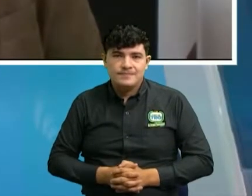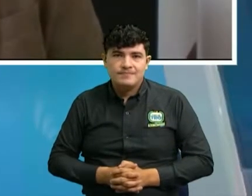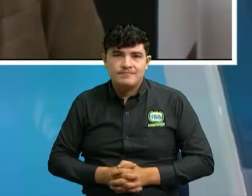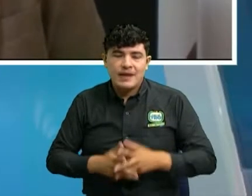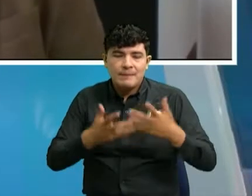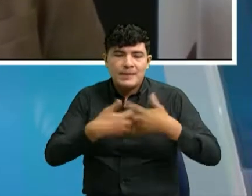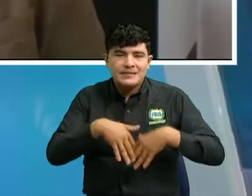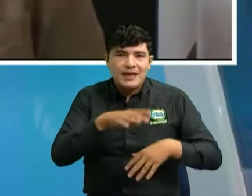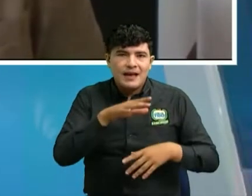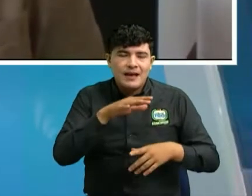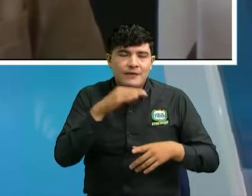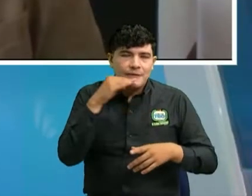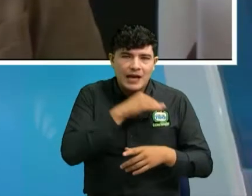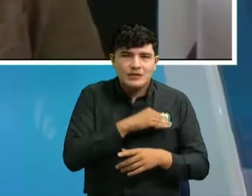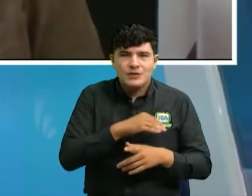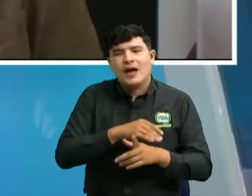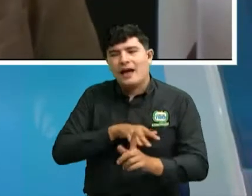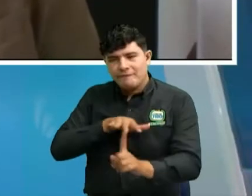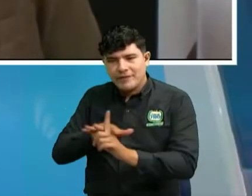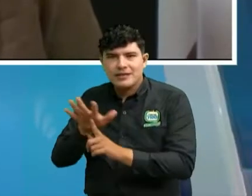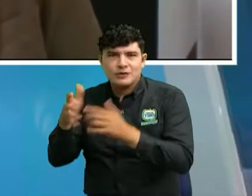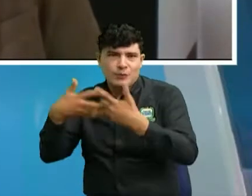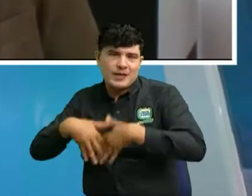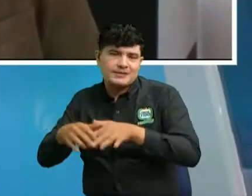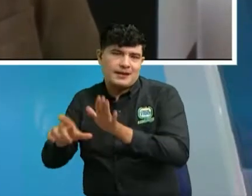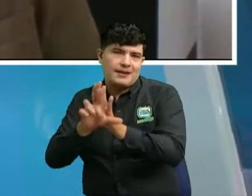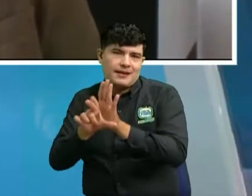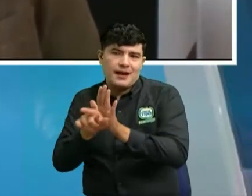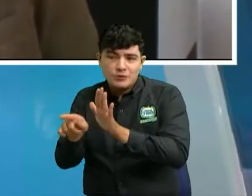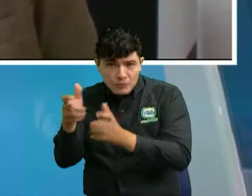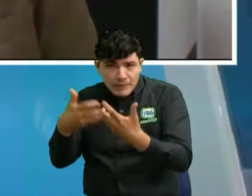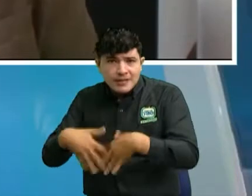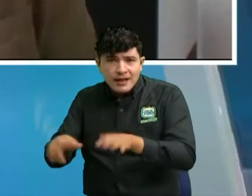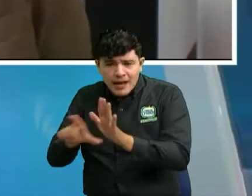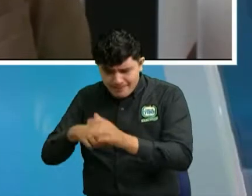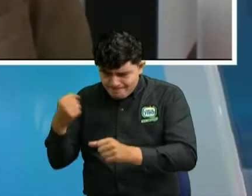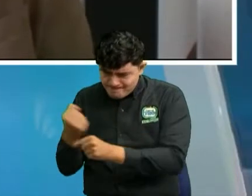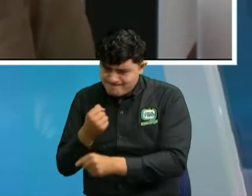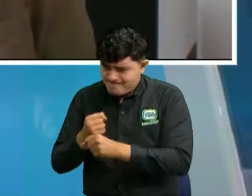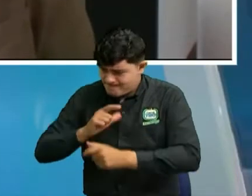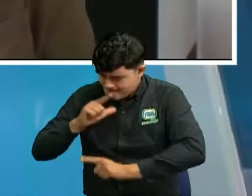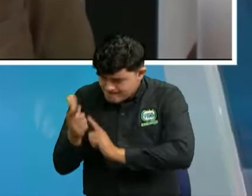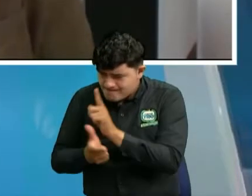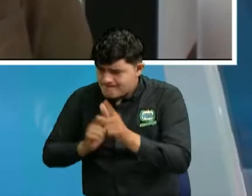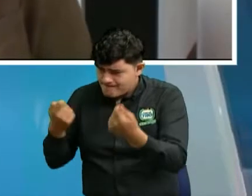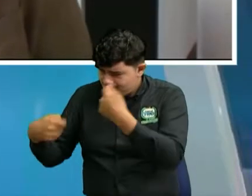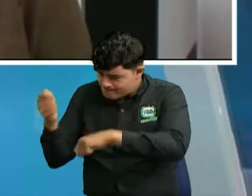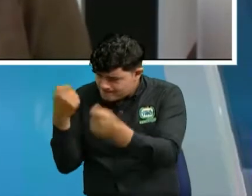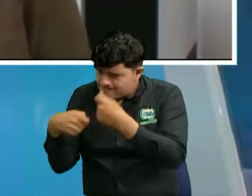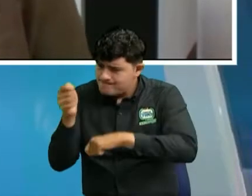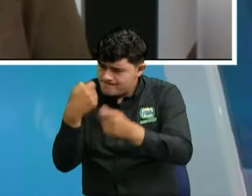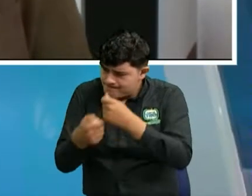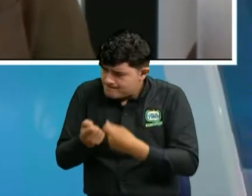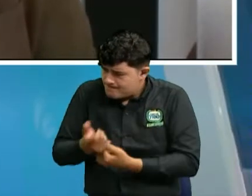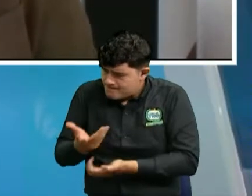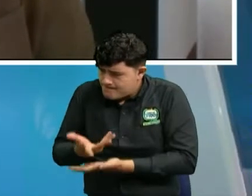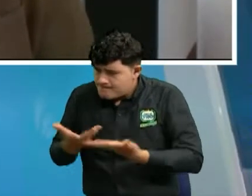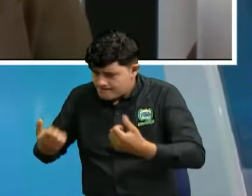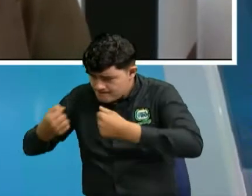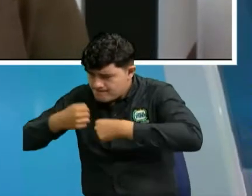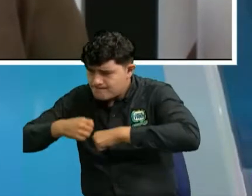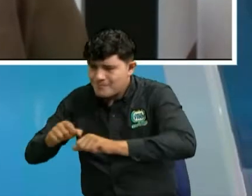navegando en esta pandemia de manera virtual tratando de hacer ventas porque las ventas físicas en